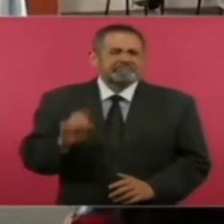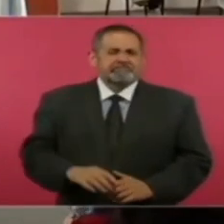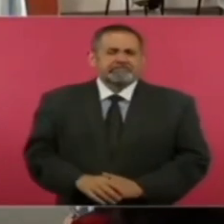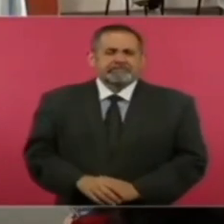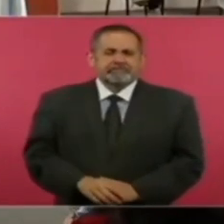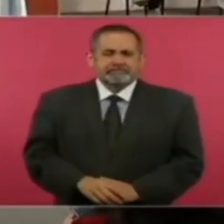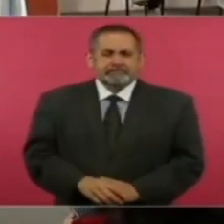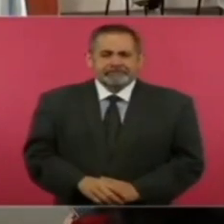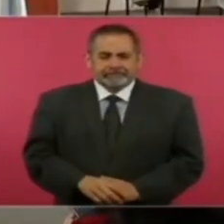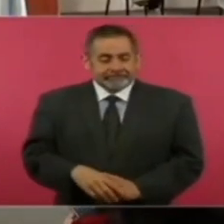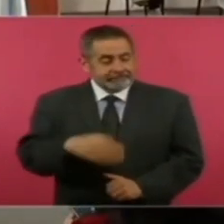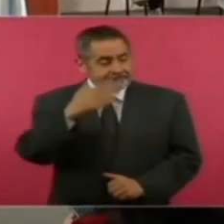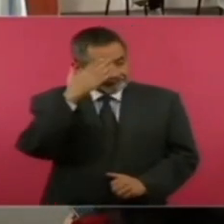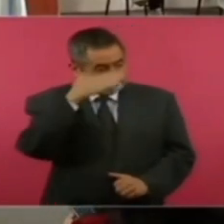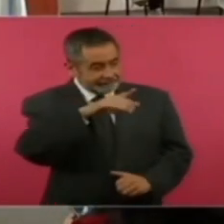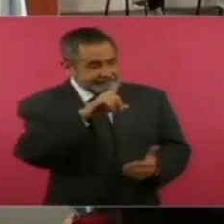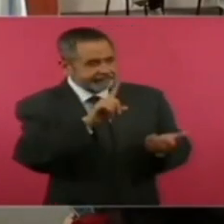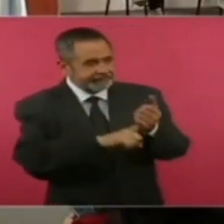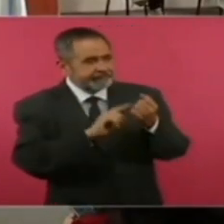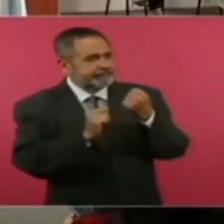la señora es Fox